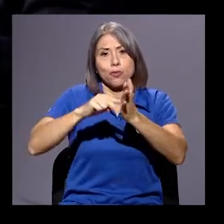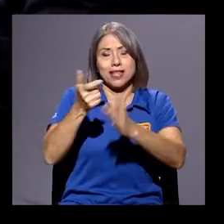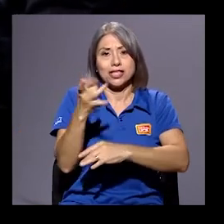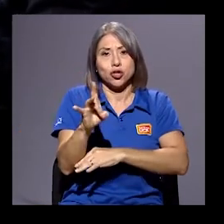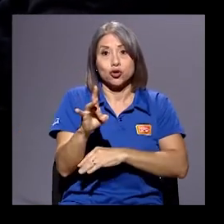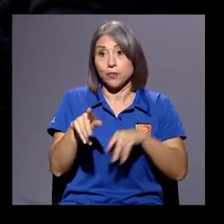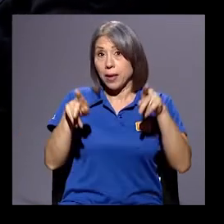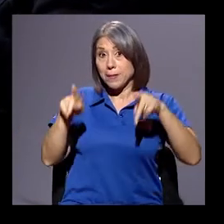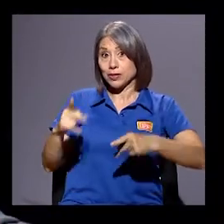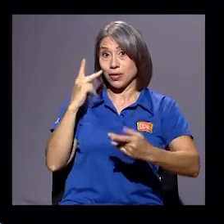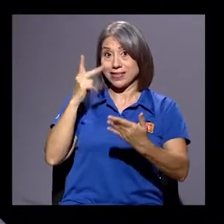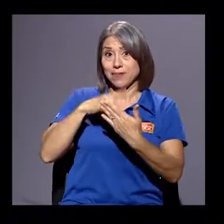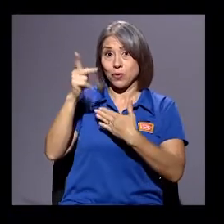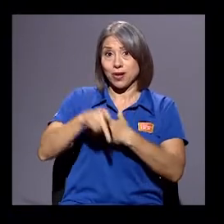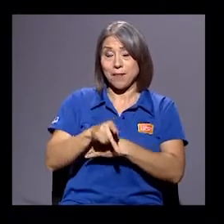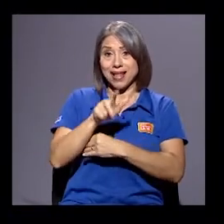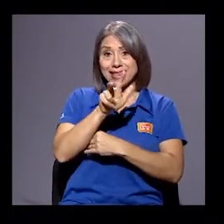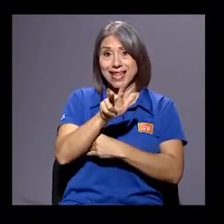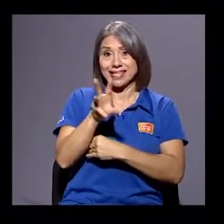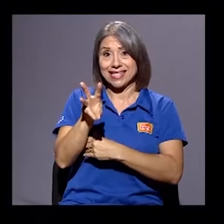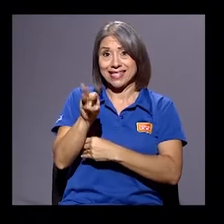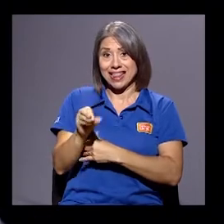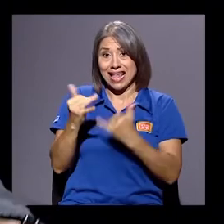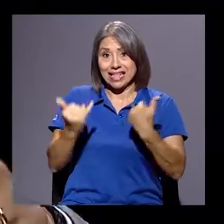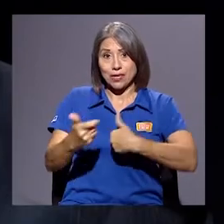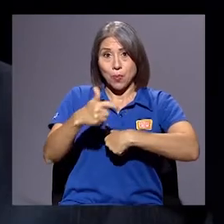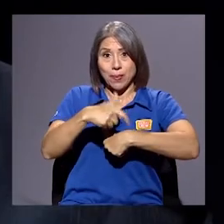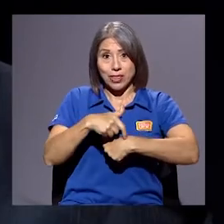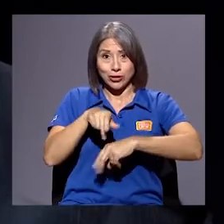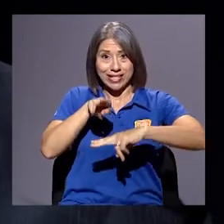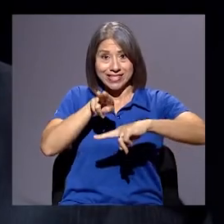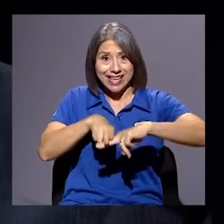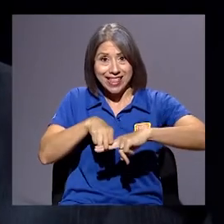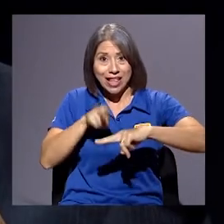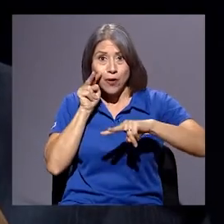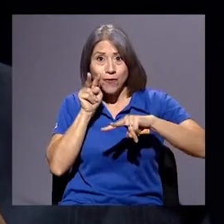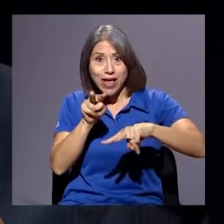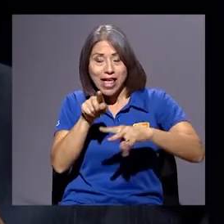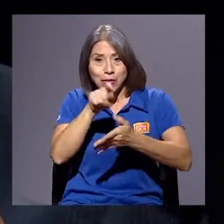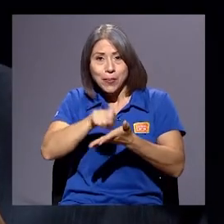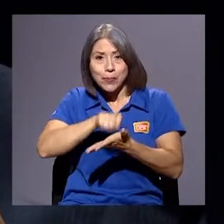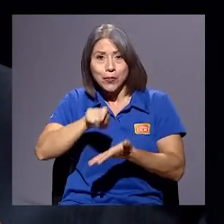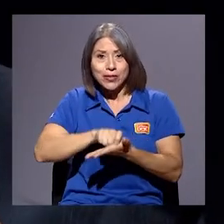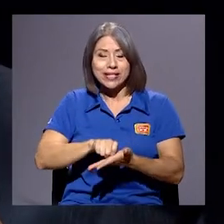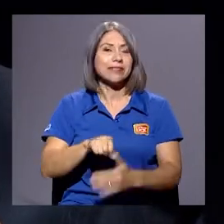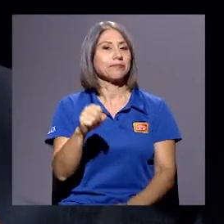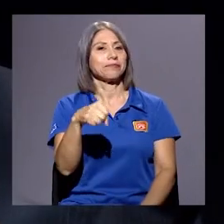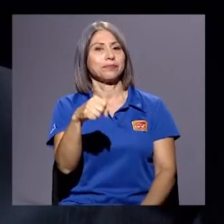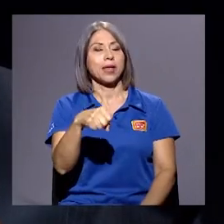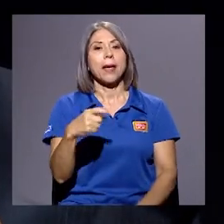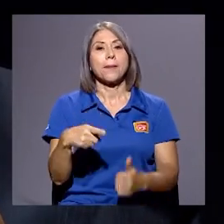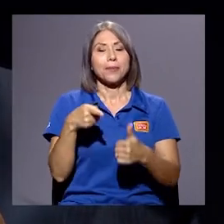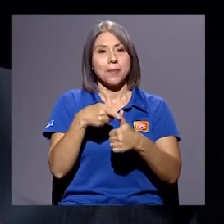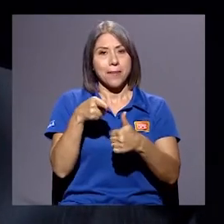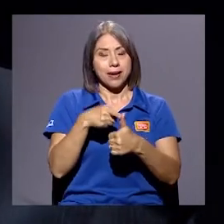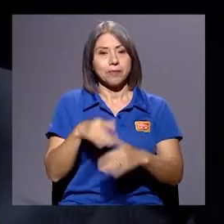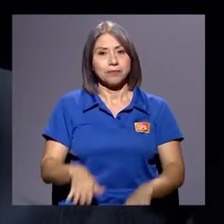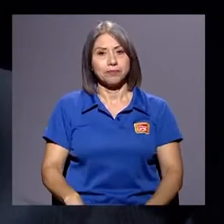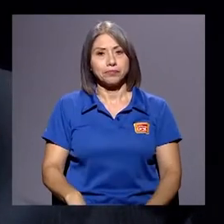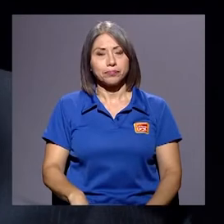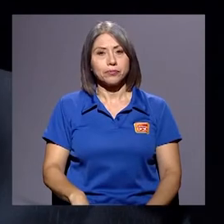en este momento se siente, le vea y tome apunte. No me acabo de dudar. La primera de ellas es a la pregunta